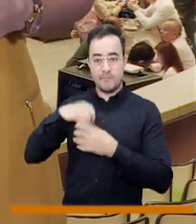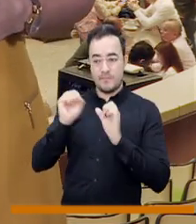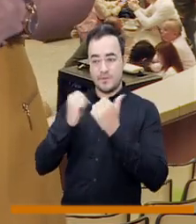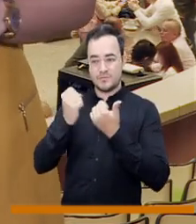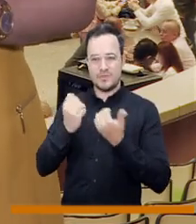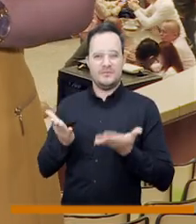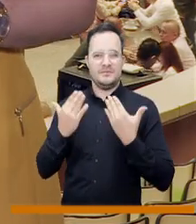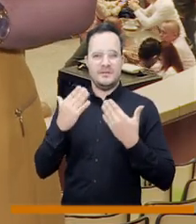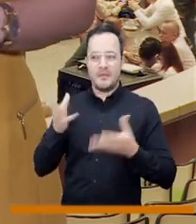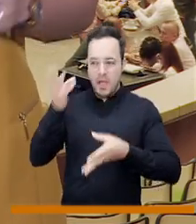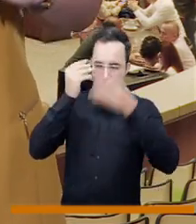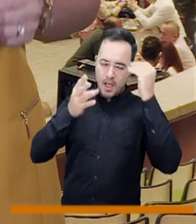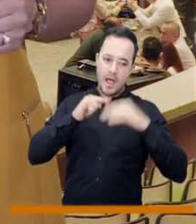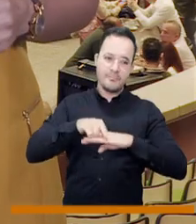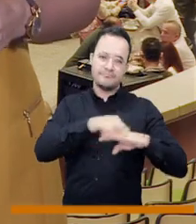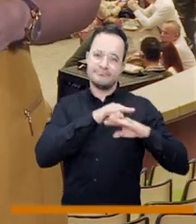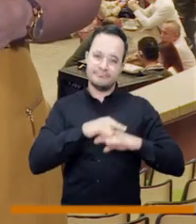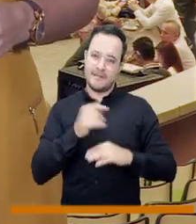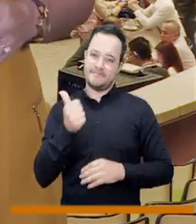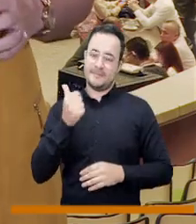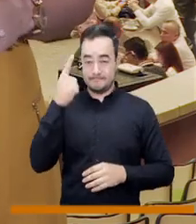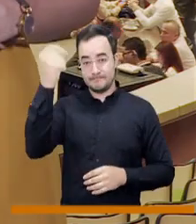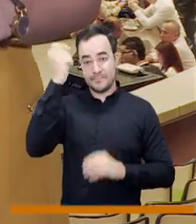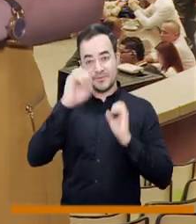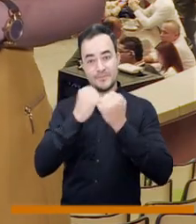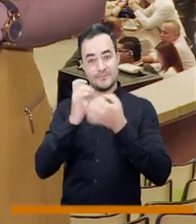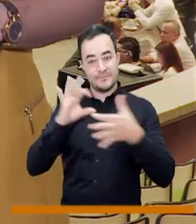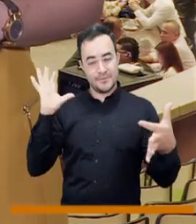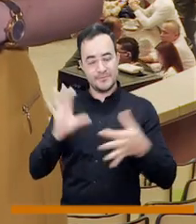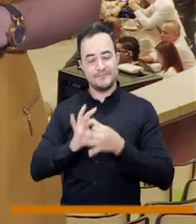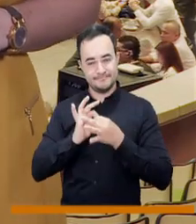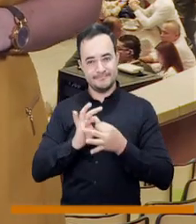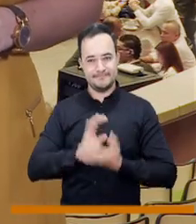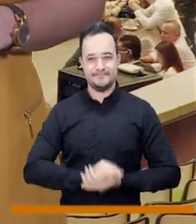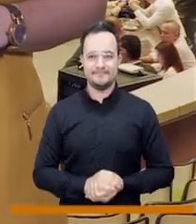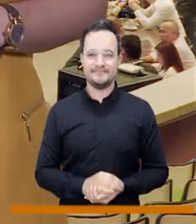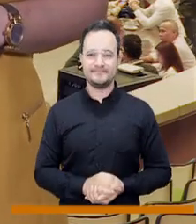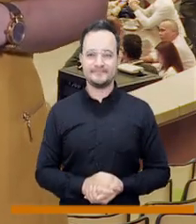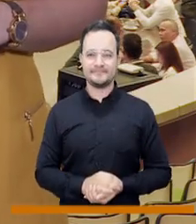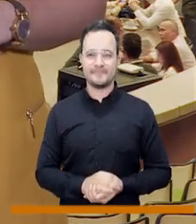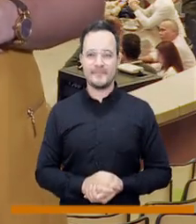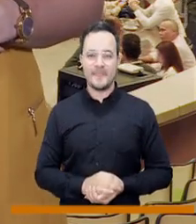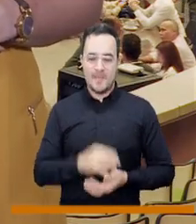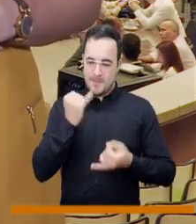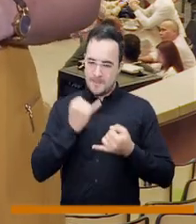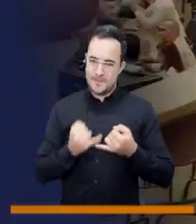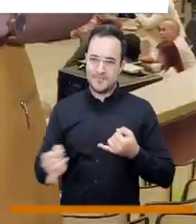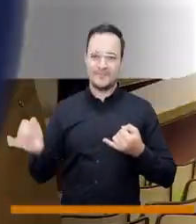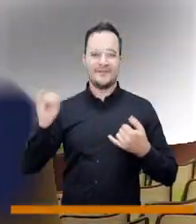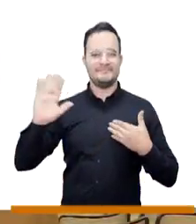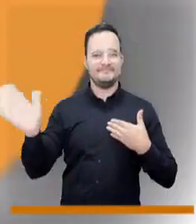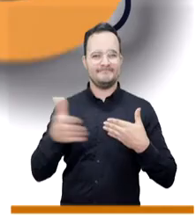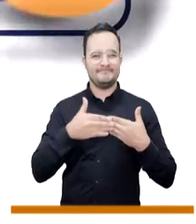y que es un objeto de discusión en el recinto para el control político. Porque el Consejo de Medellín somos tú y yo.